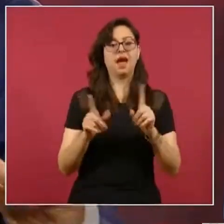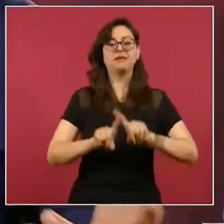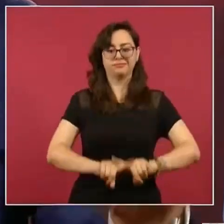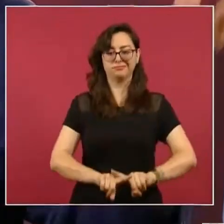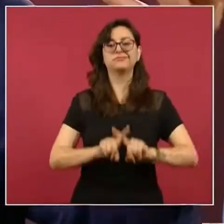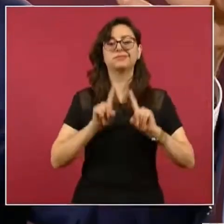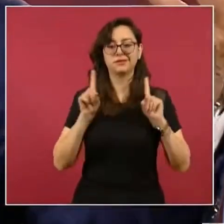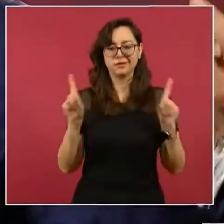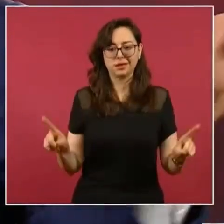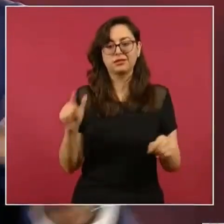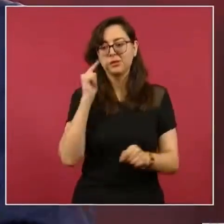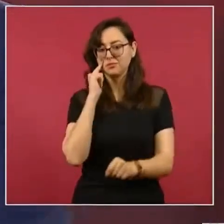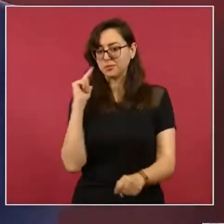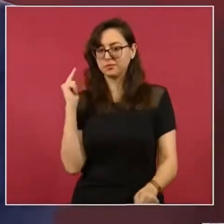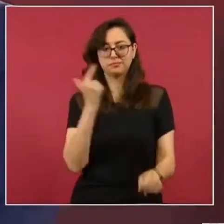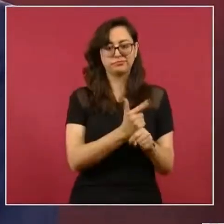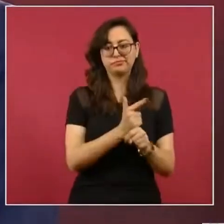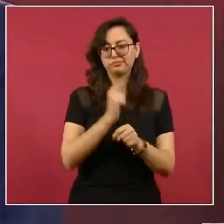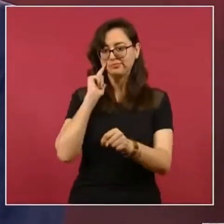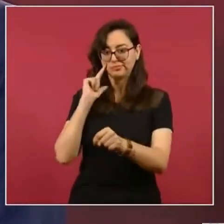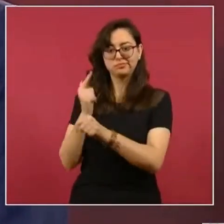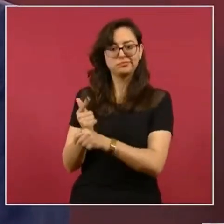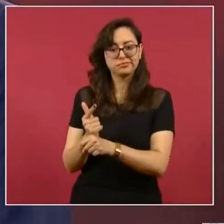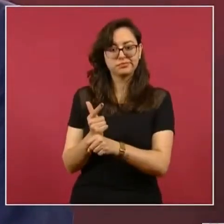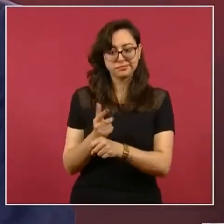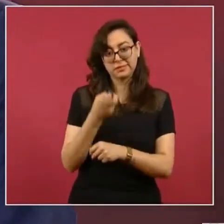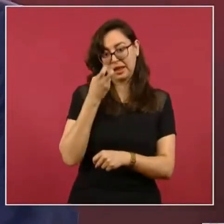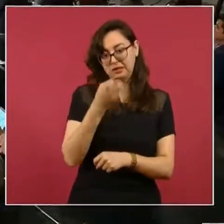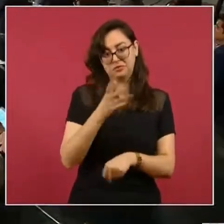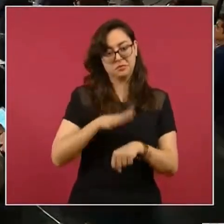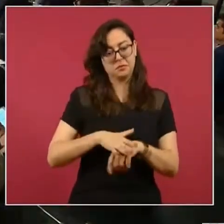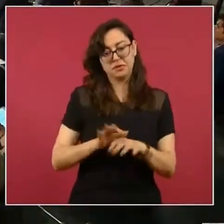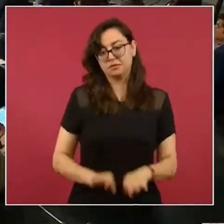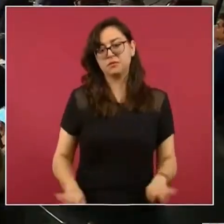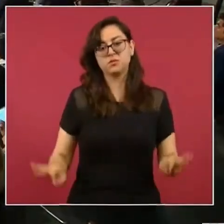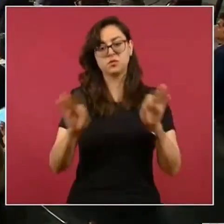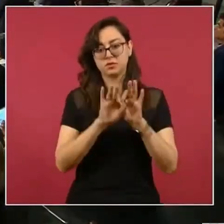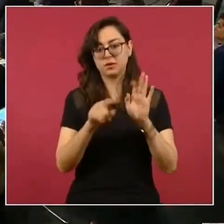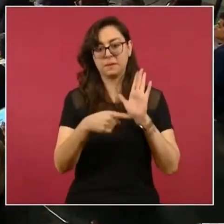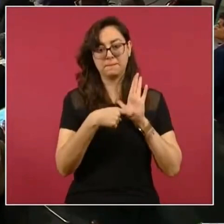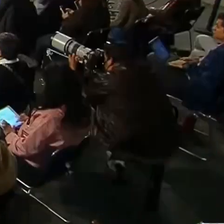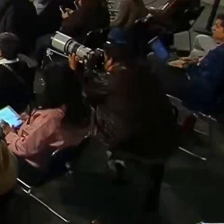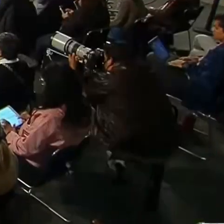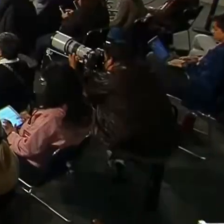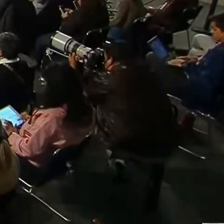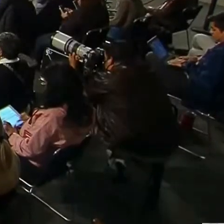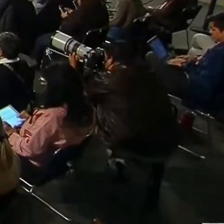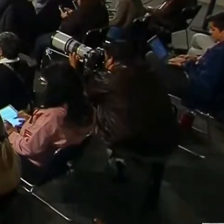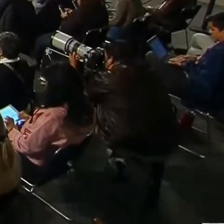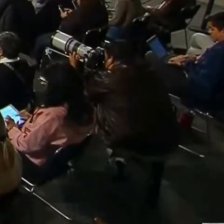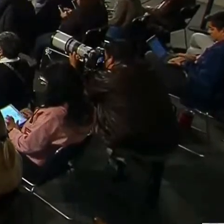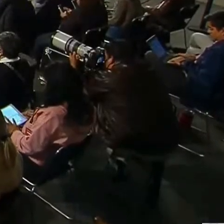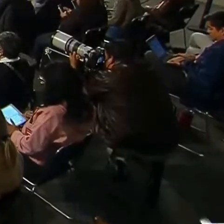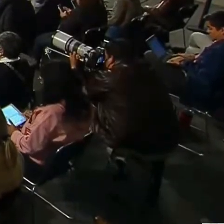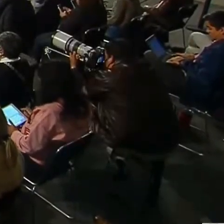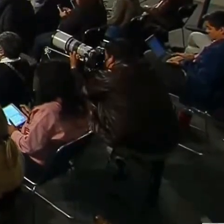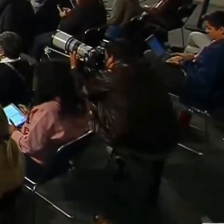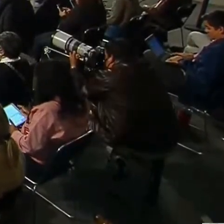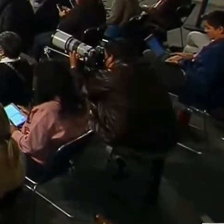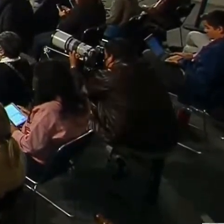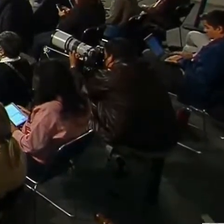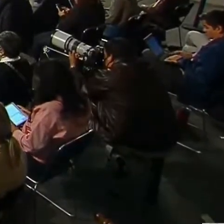Ese es el fondo del asunto, es la lucha de tiempo atrás